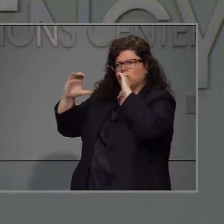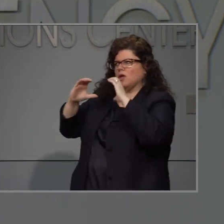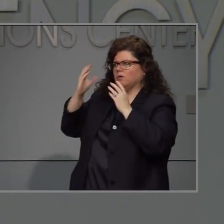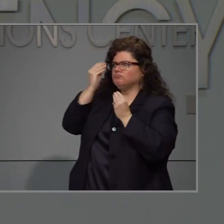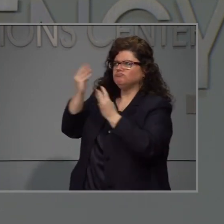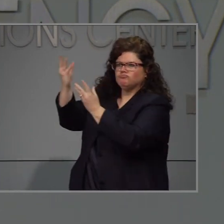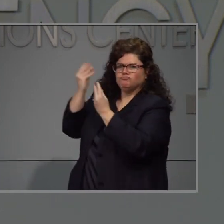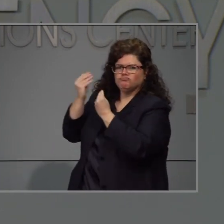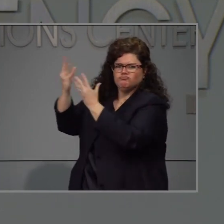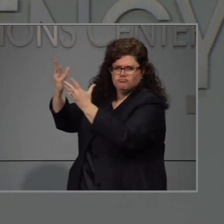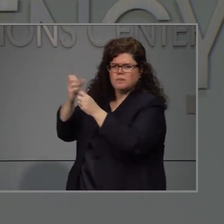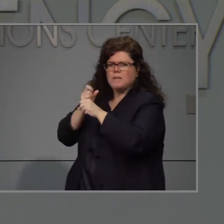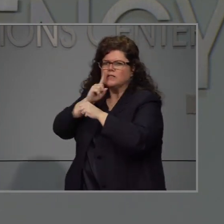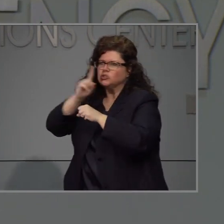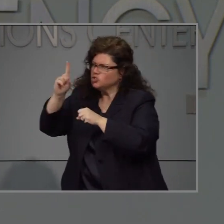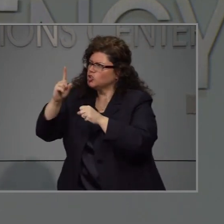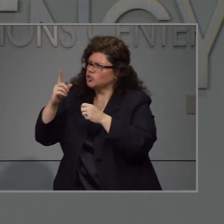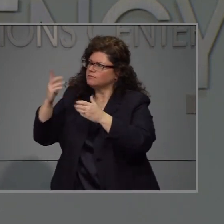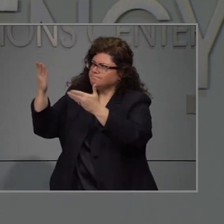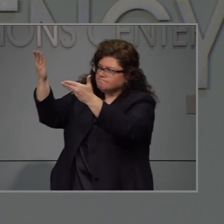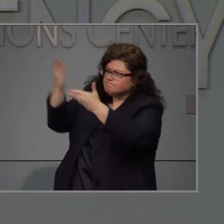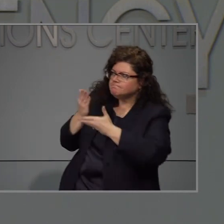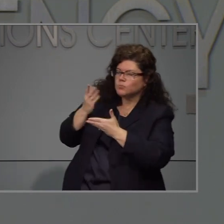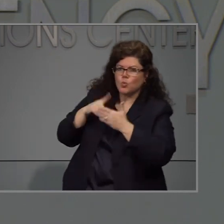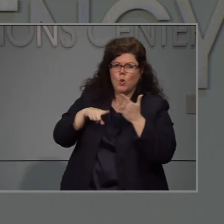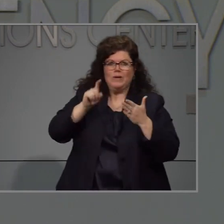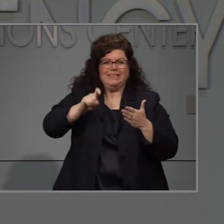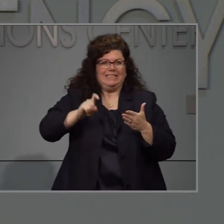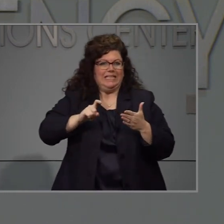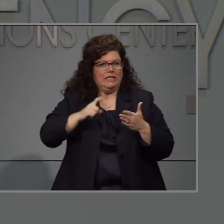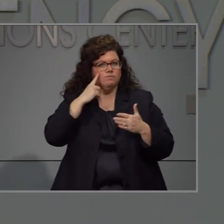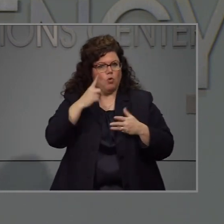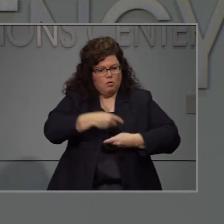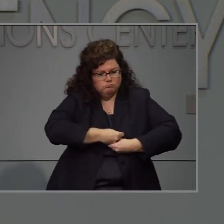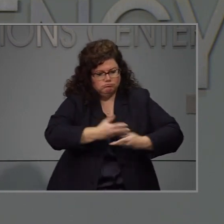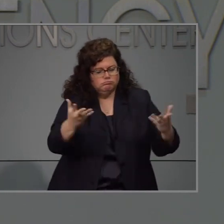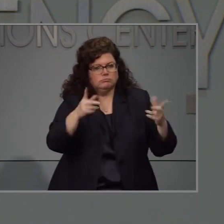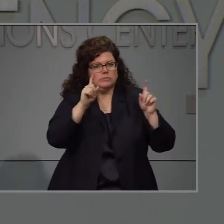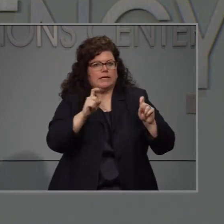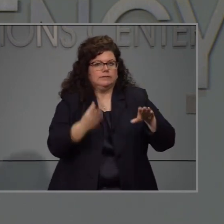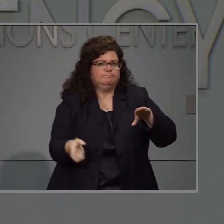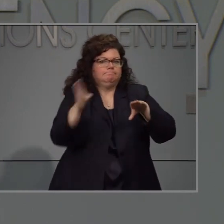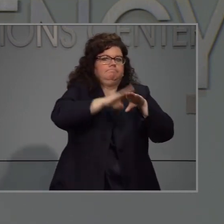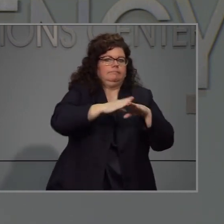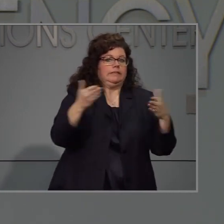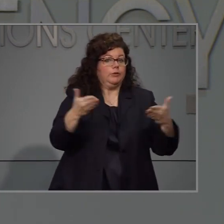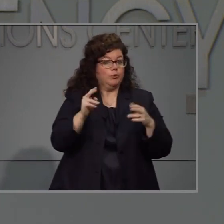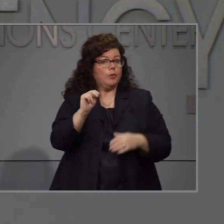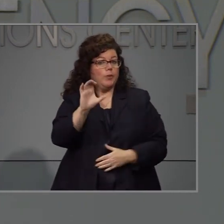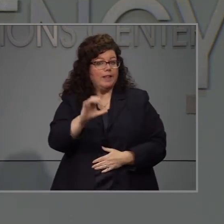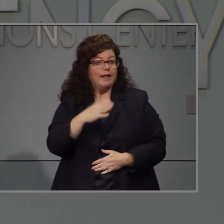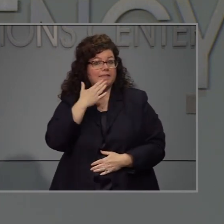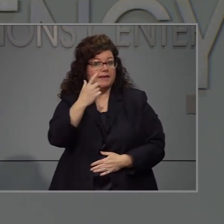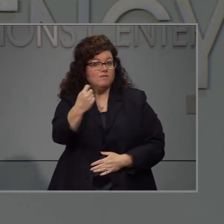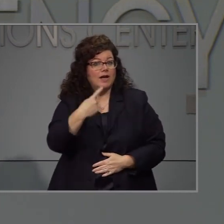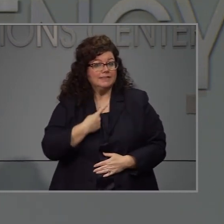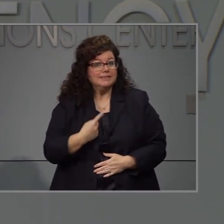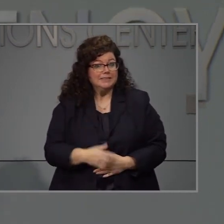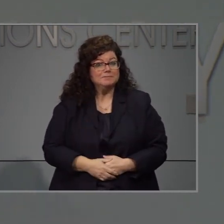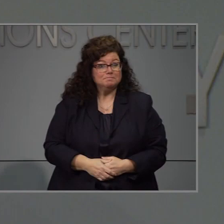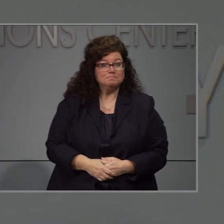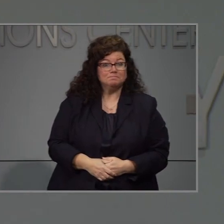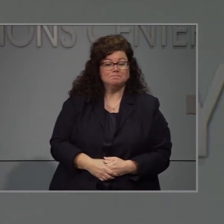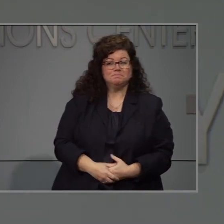oficiales para cerciorarnos de que nosotros vamos a tener lo que necesitamos para los de Carolina del Norte gracias.